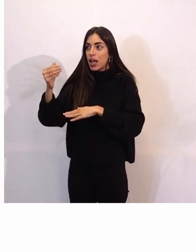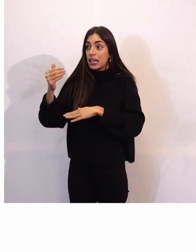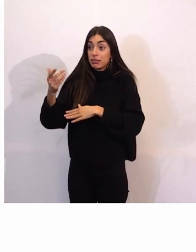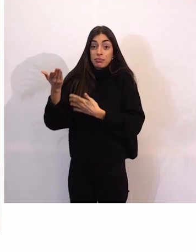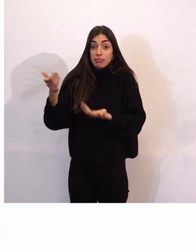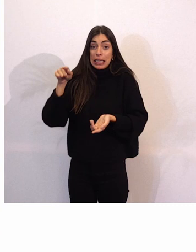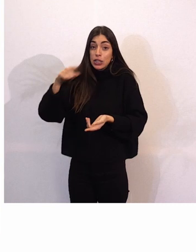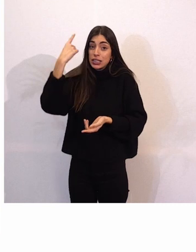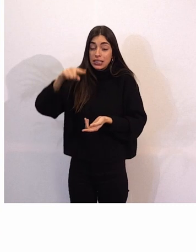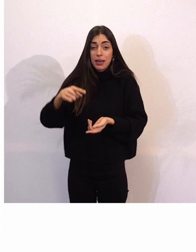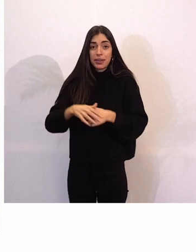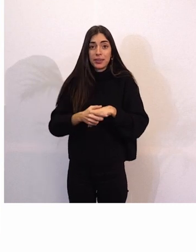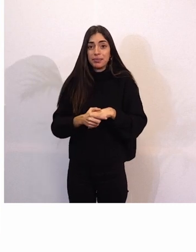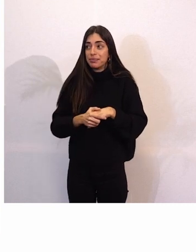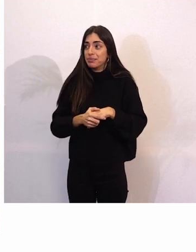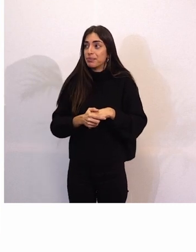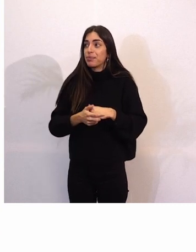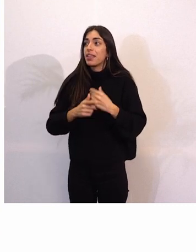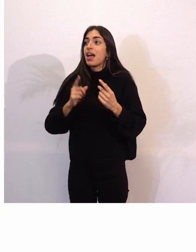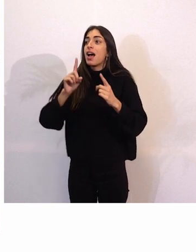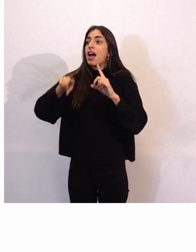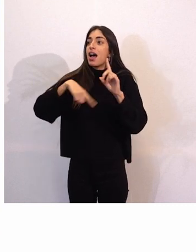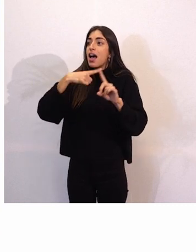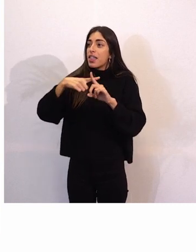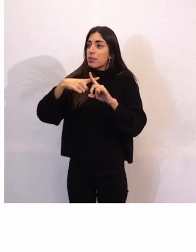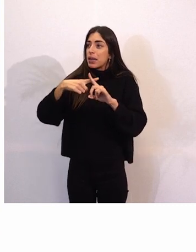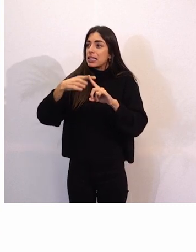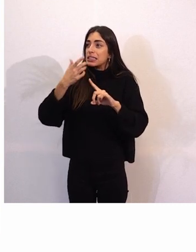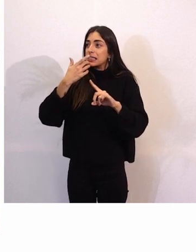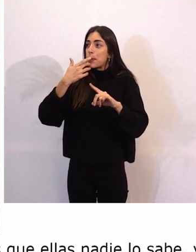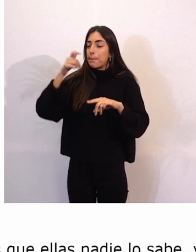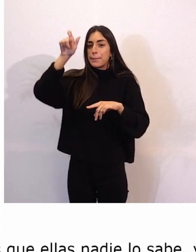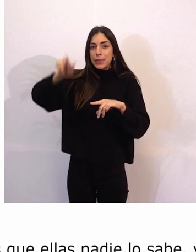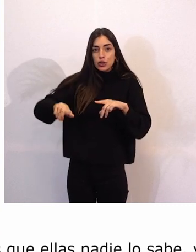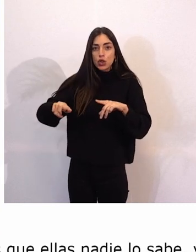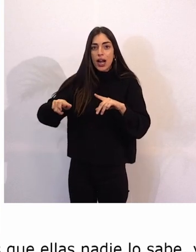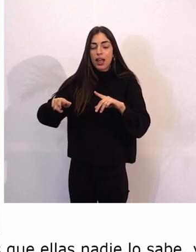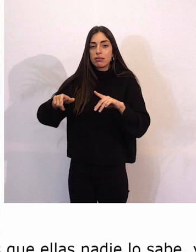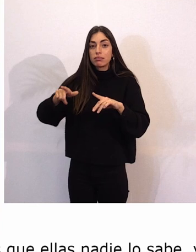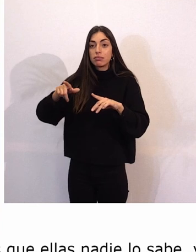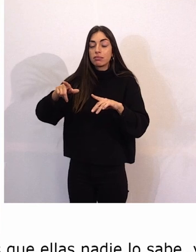es fiscimar que haya una persona, haya la Junta Directiva con discapacidad,